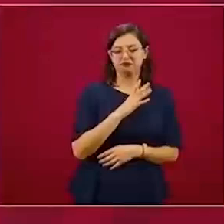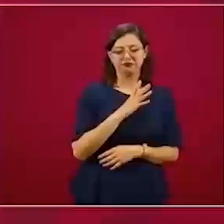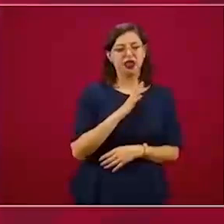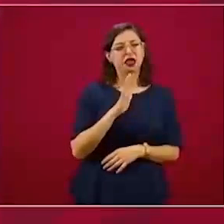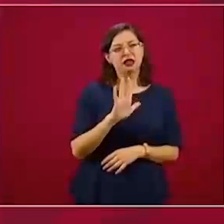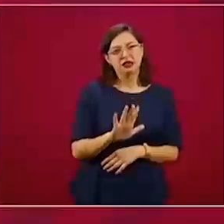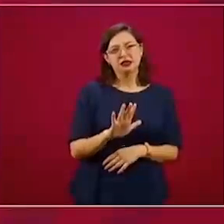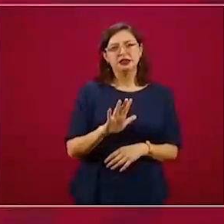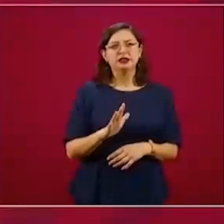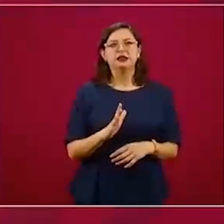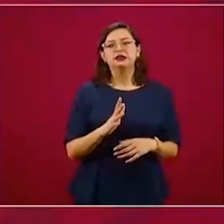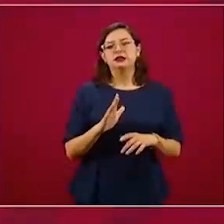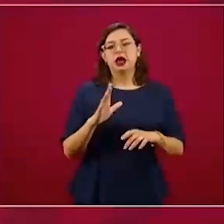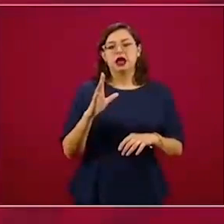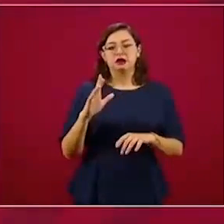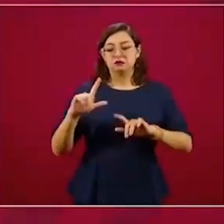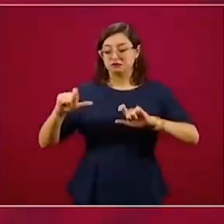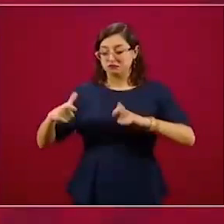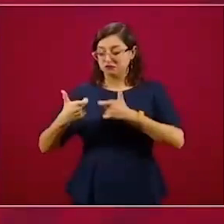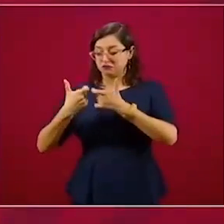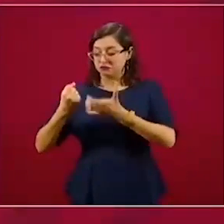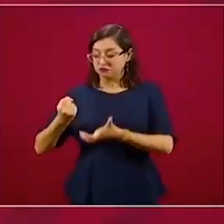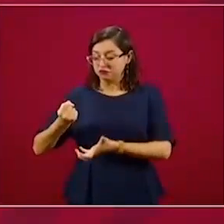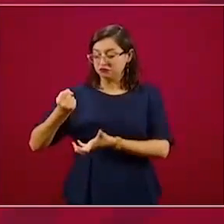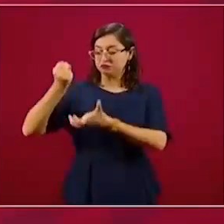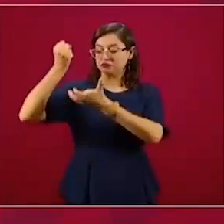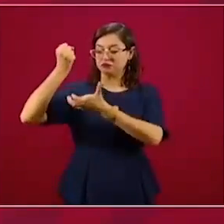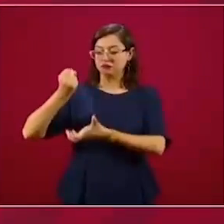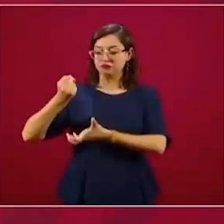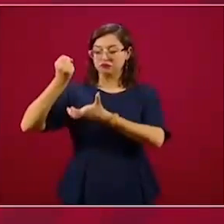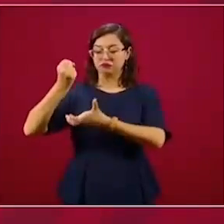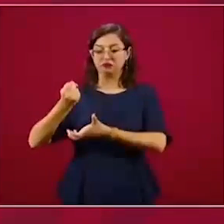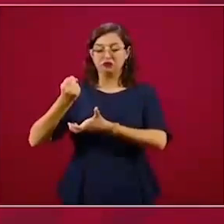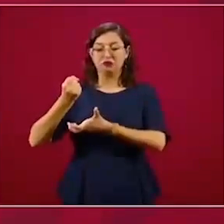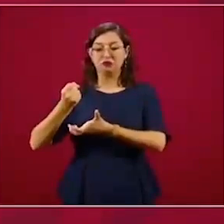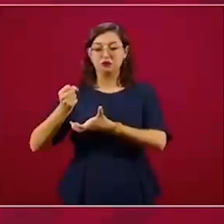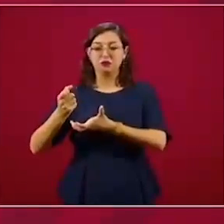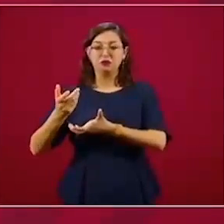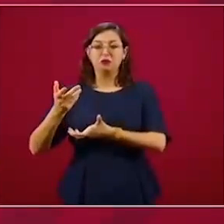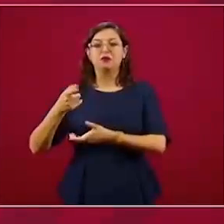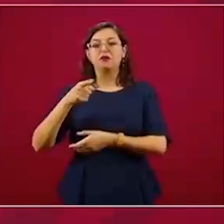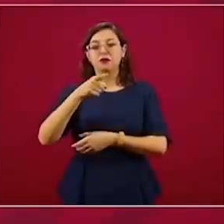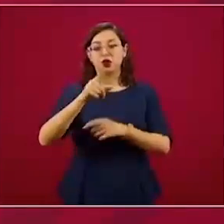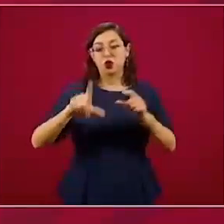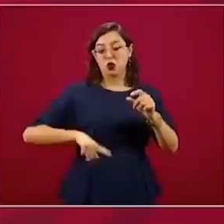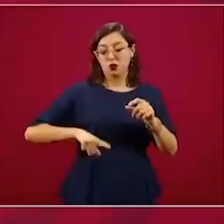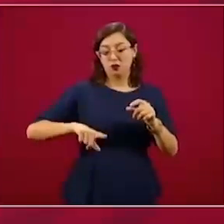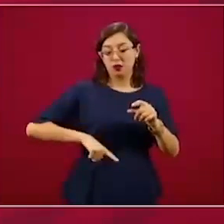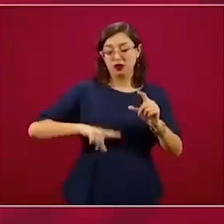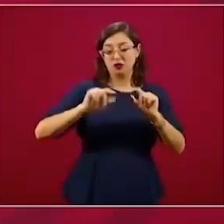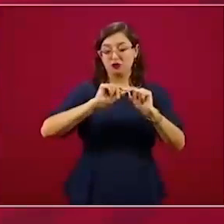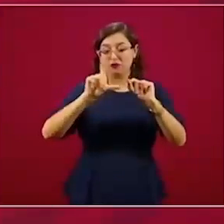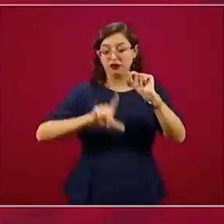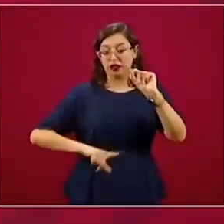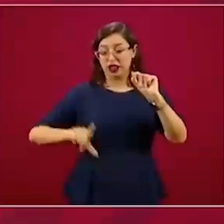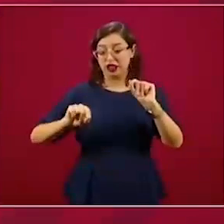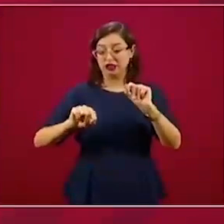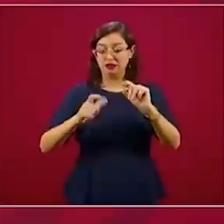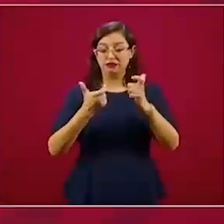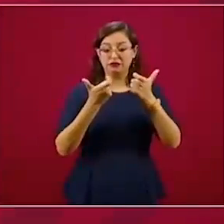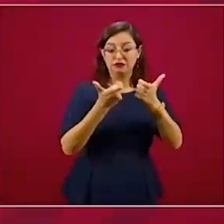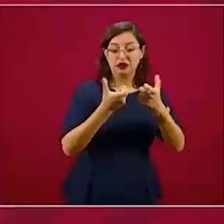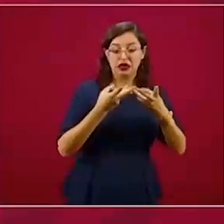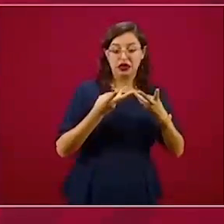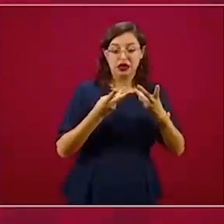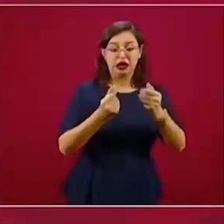estabilizar presupuestalmente al gobierno federal en caso de